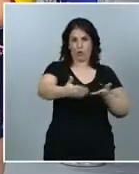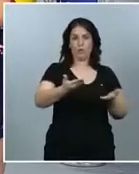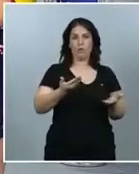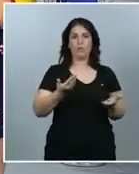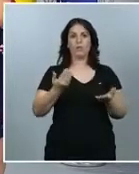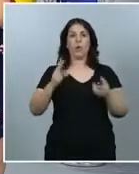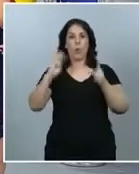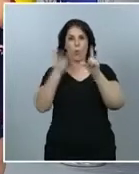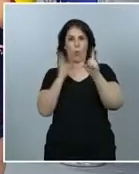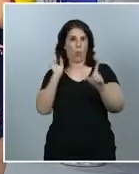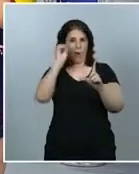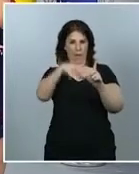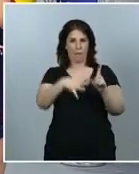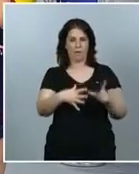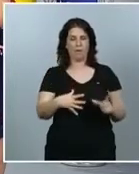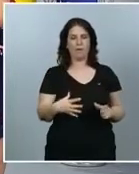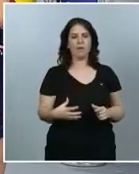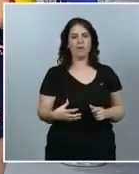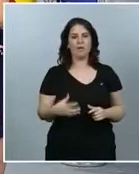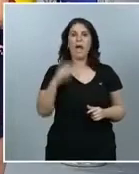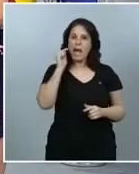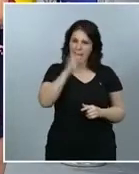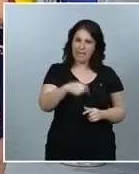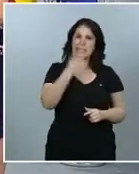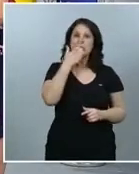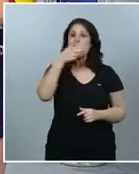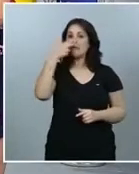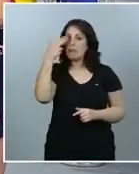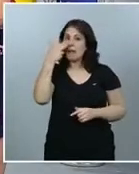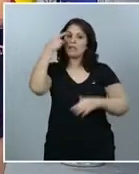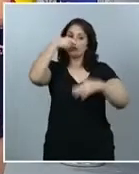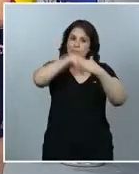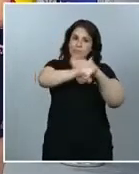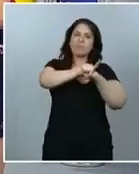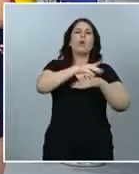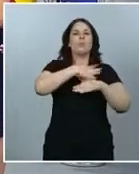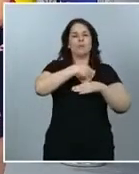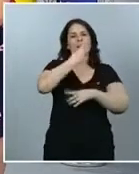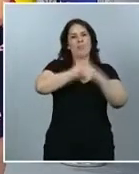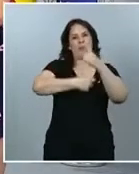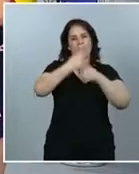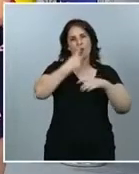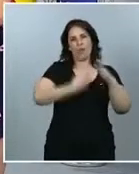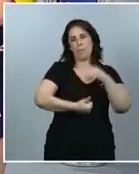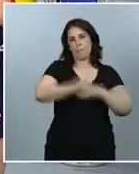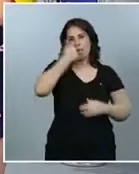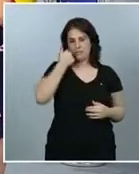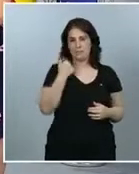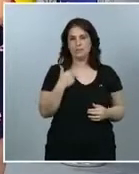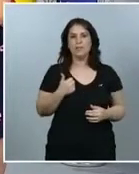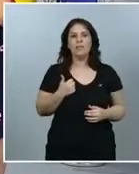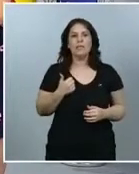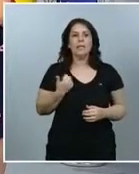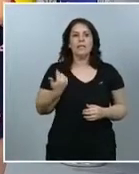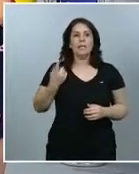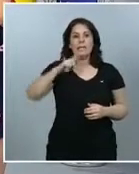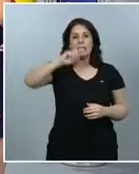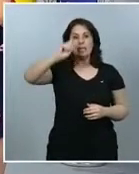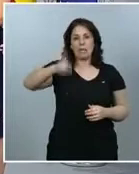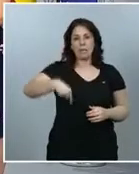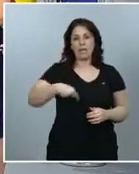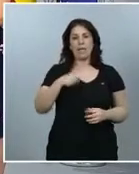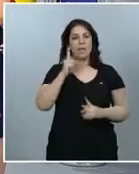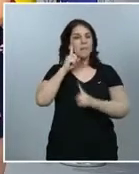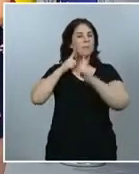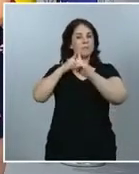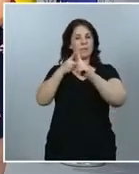podrán obtener más información de lo que estamos comentando. también, para facilitar la comparación con